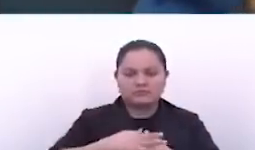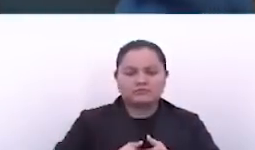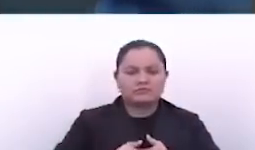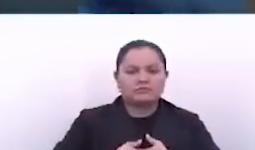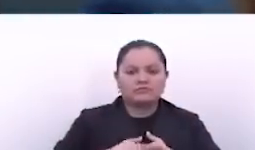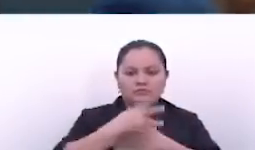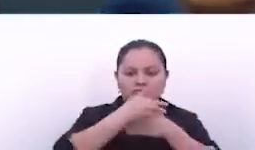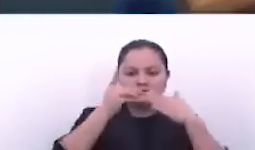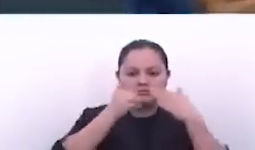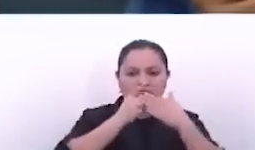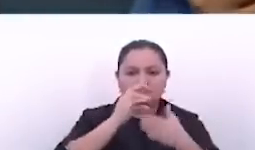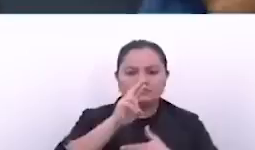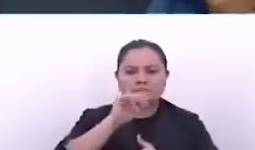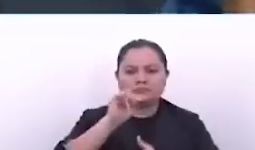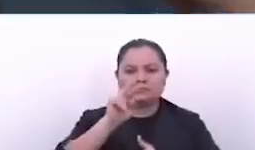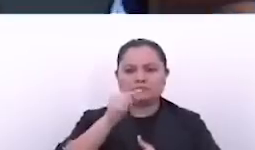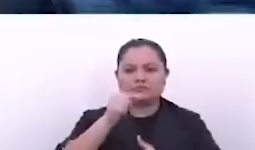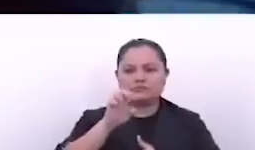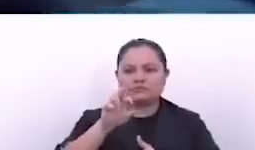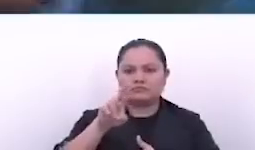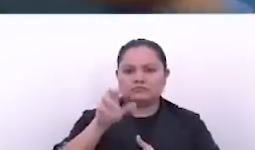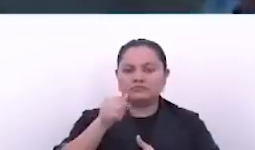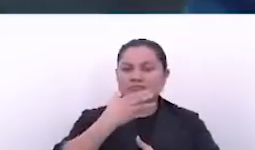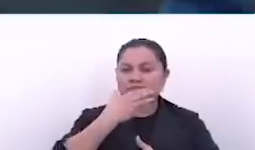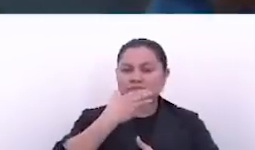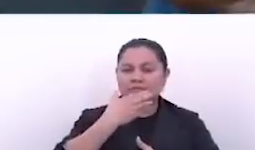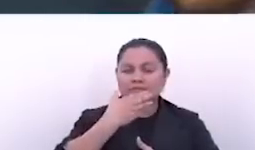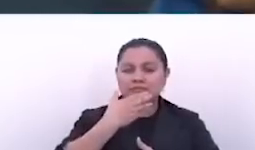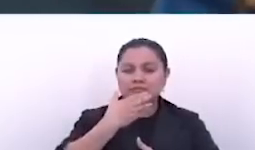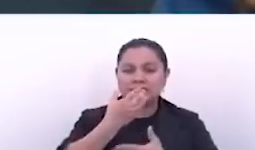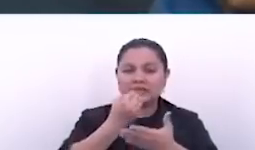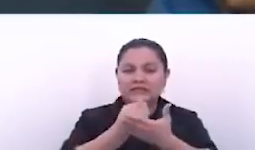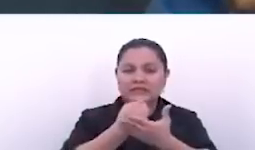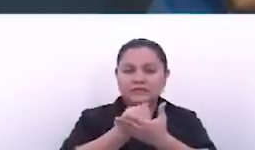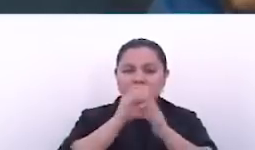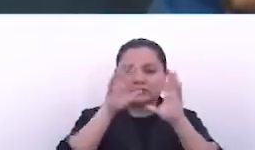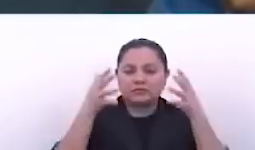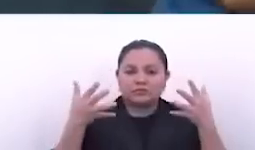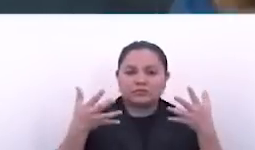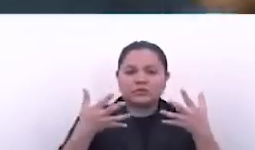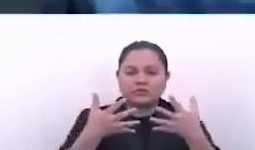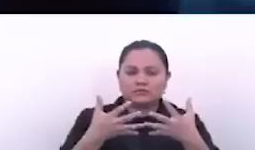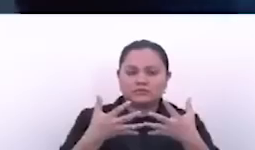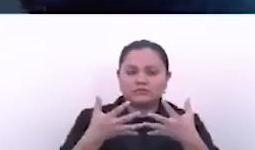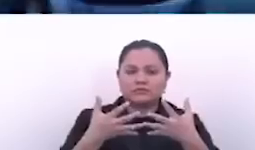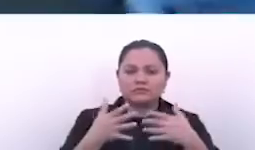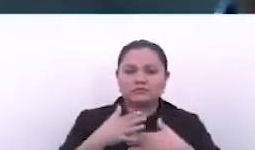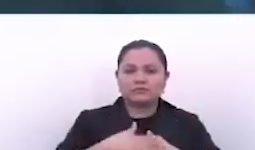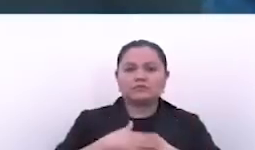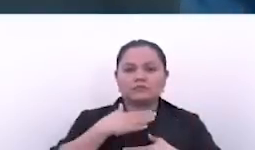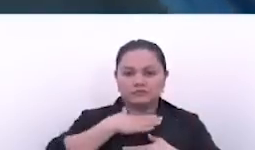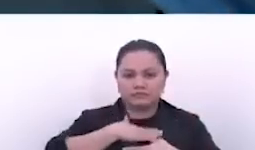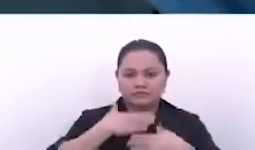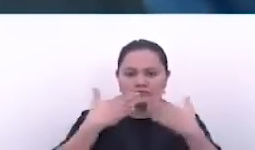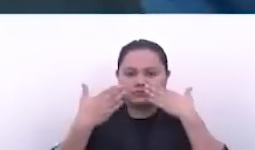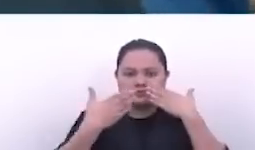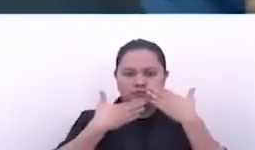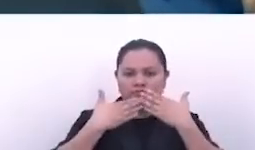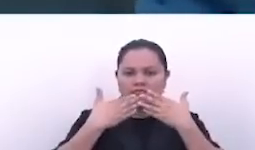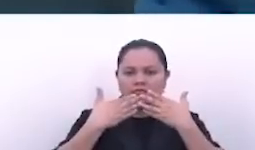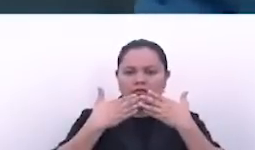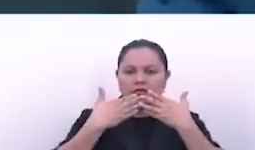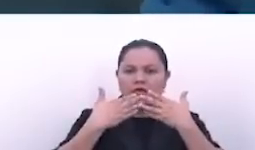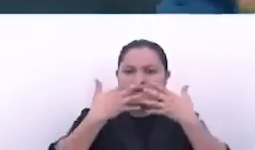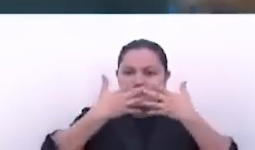decía el diputado Cristian Guevara, hablaba de las crisis económicas mundiales. Y yo llego a explicarle a nuestros productores a